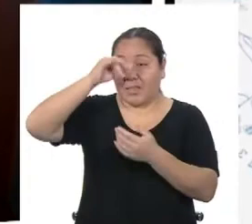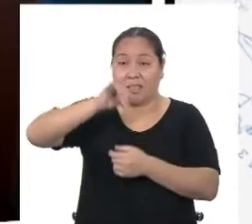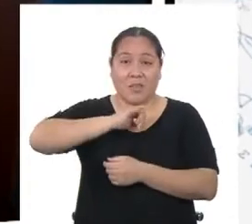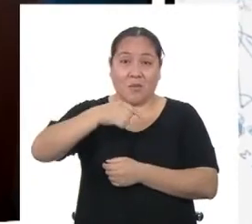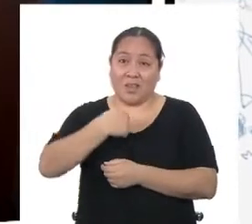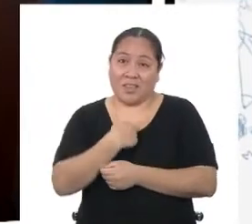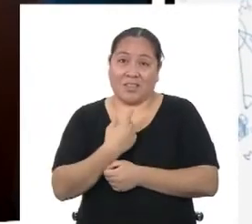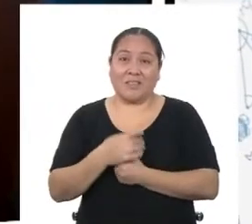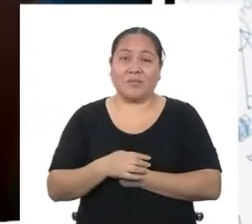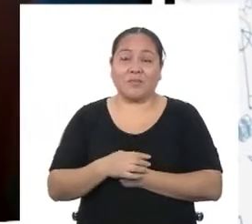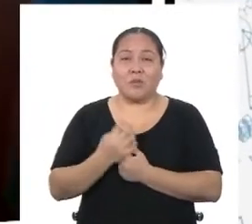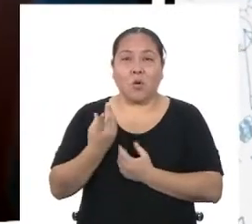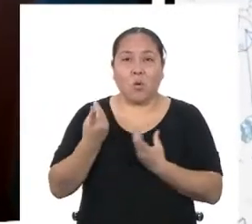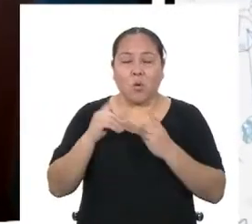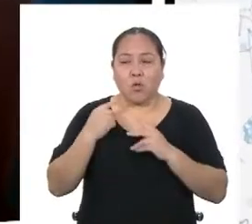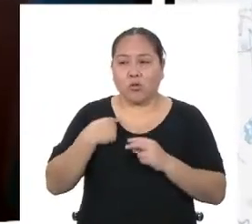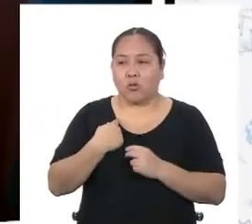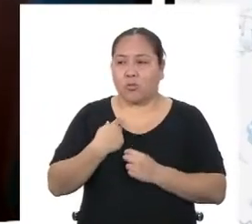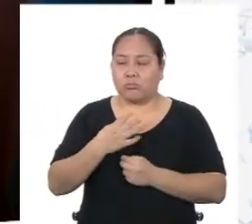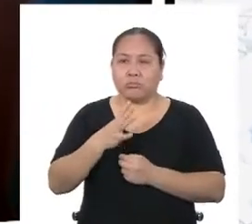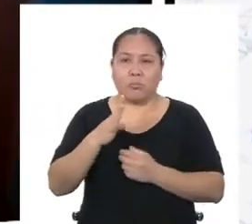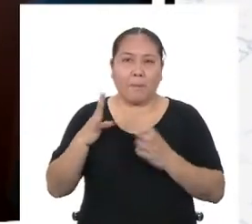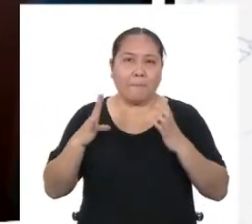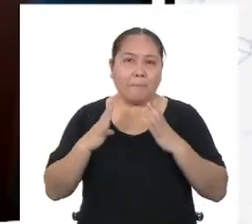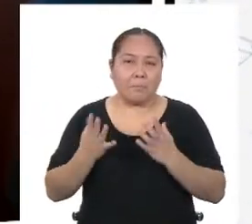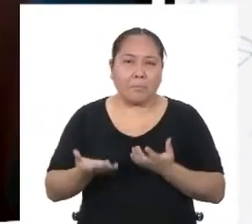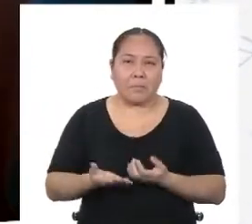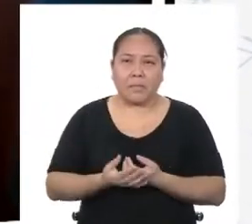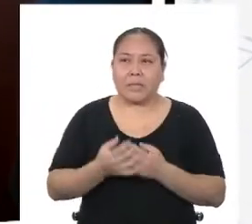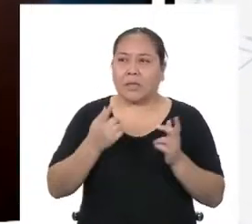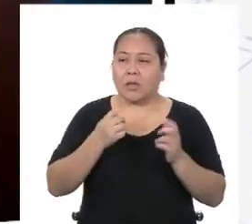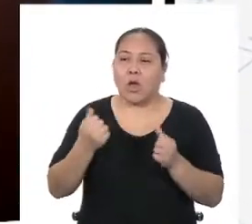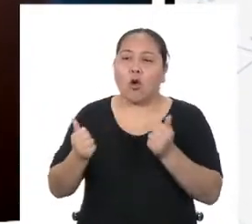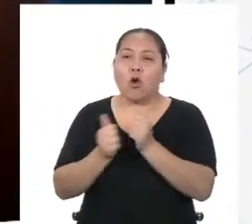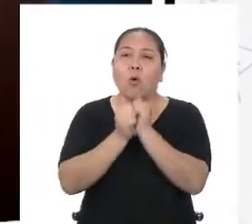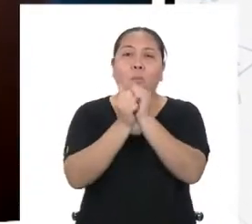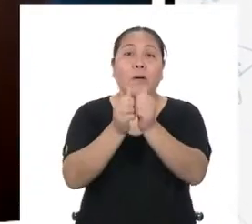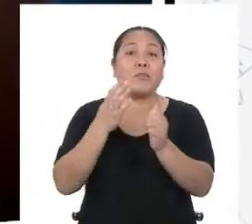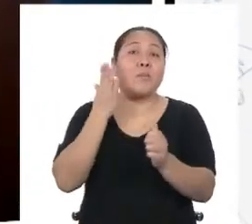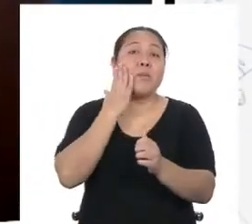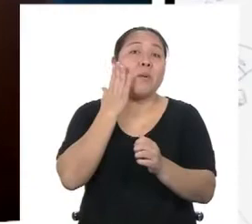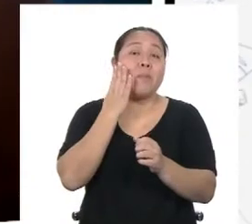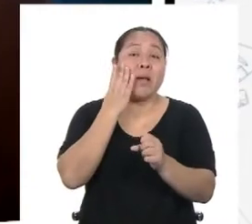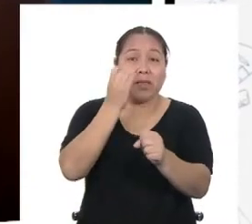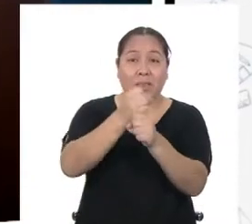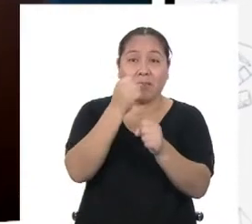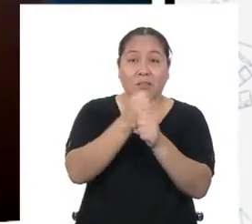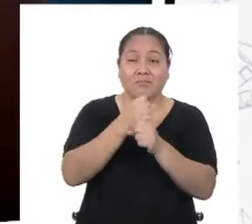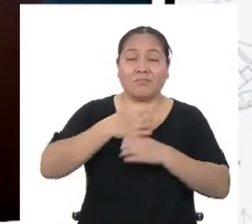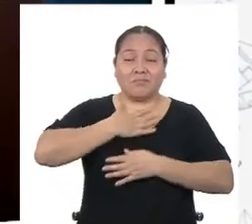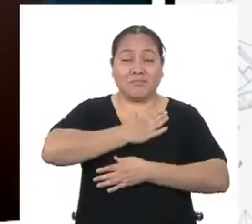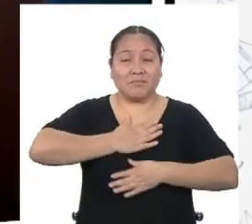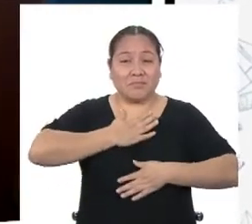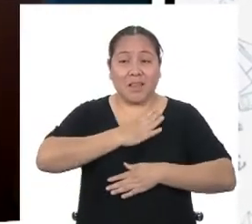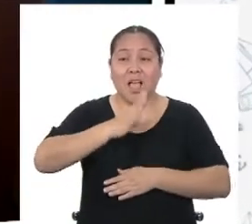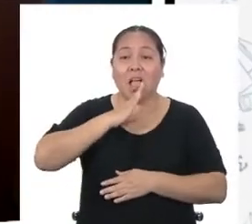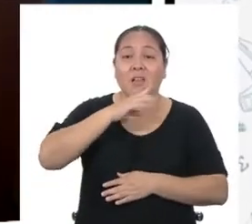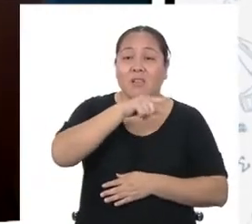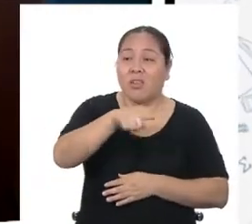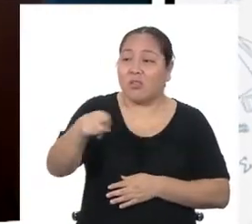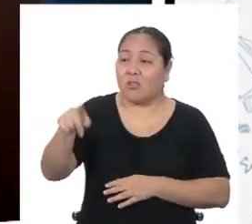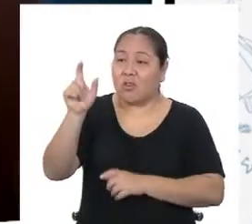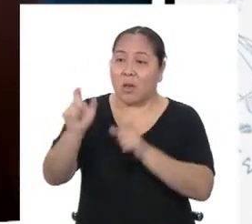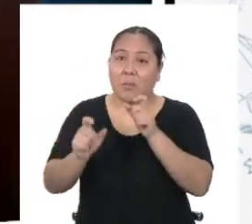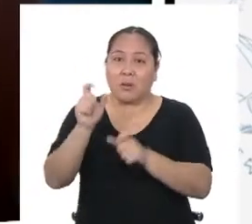Cuando estoy de vacaciones, siempre acompaño a mi mamá a trabajar en su puesto de mercado. Me divierto mucho hablando con la gente,